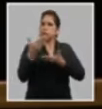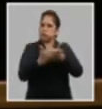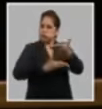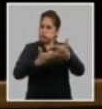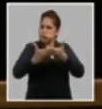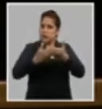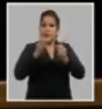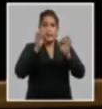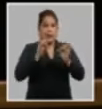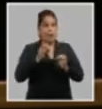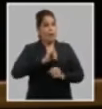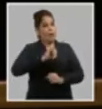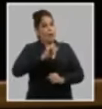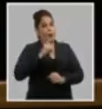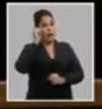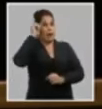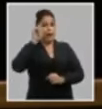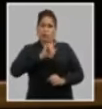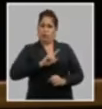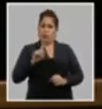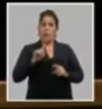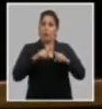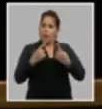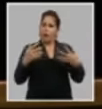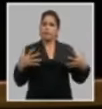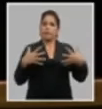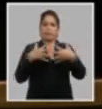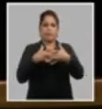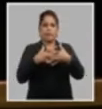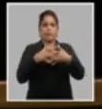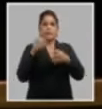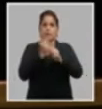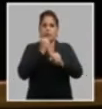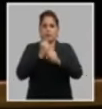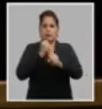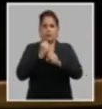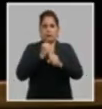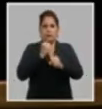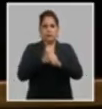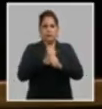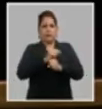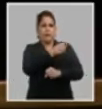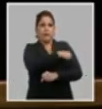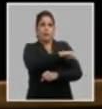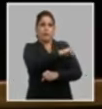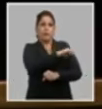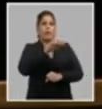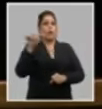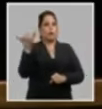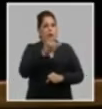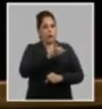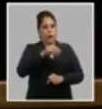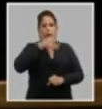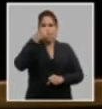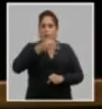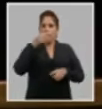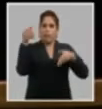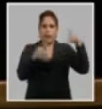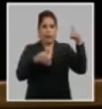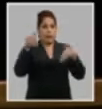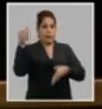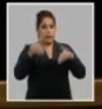no siempre coincidente. Estrechar el vínculo con la masa trabajadora y la población y asegurar la